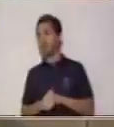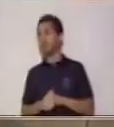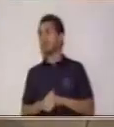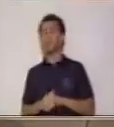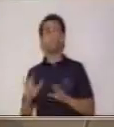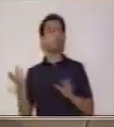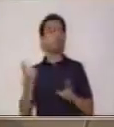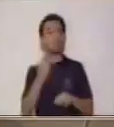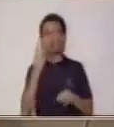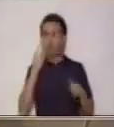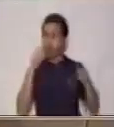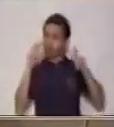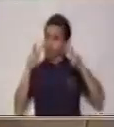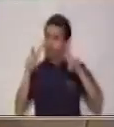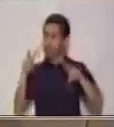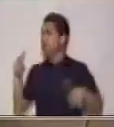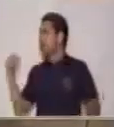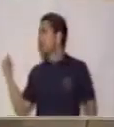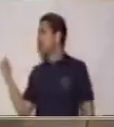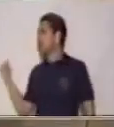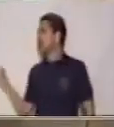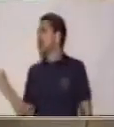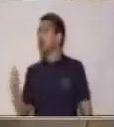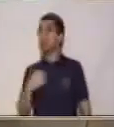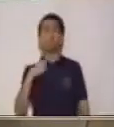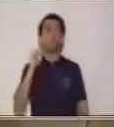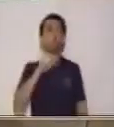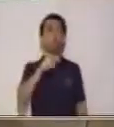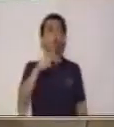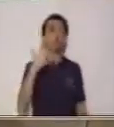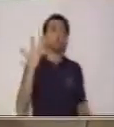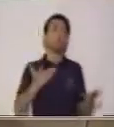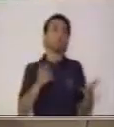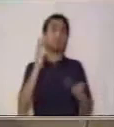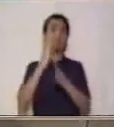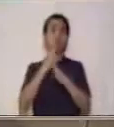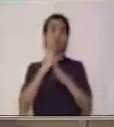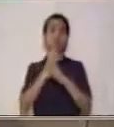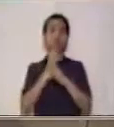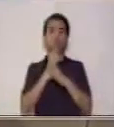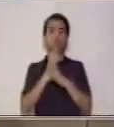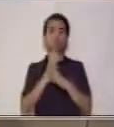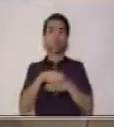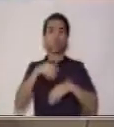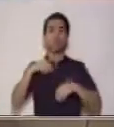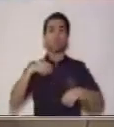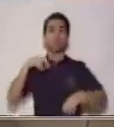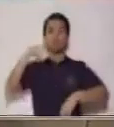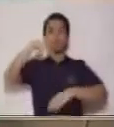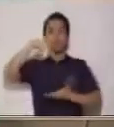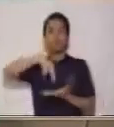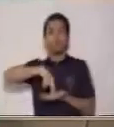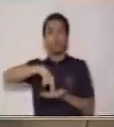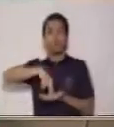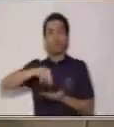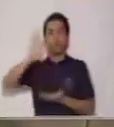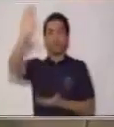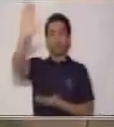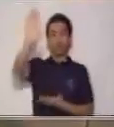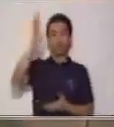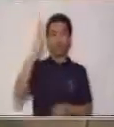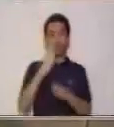visual. Lo podemos encontrar en las paradas de autobuses o lo podemos encontrar en los afiches de las